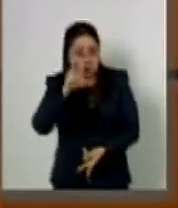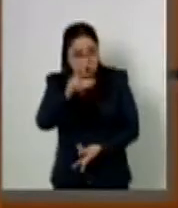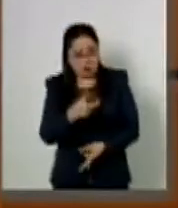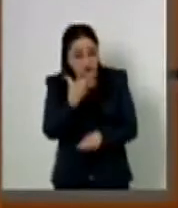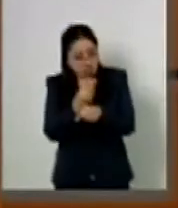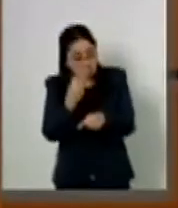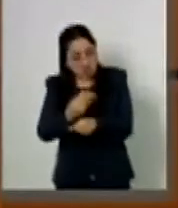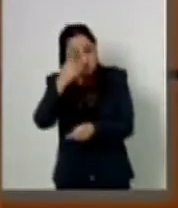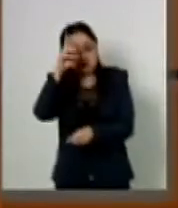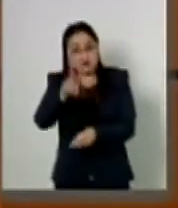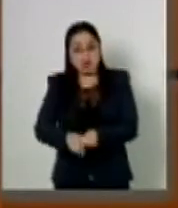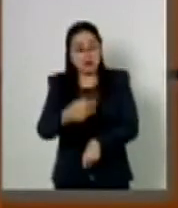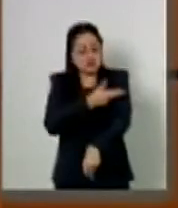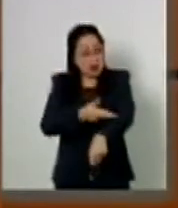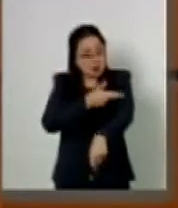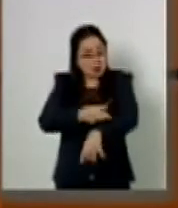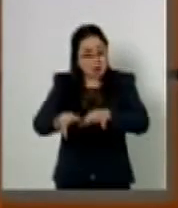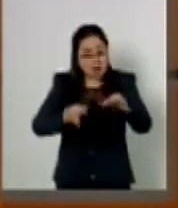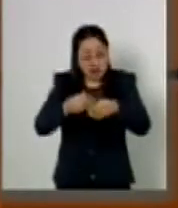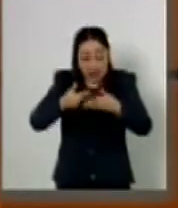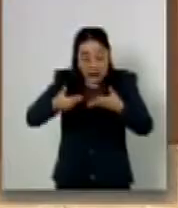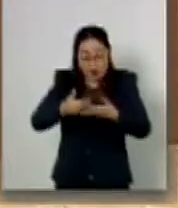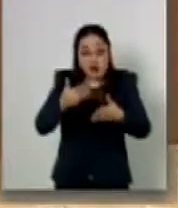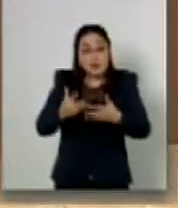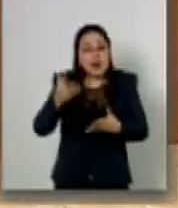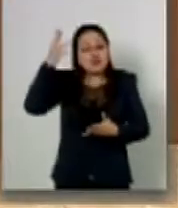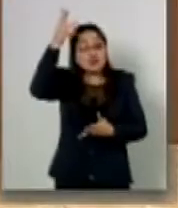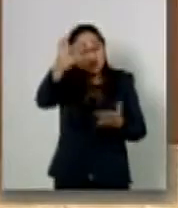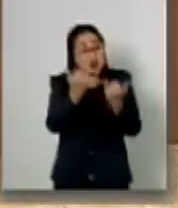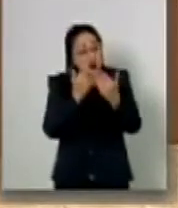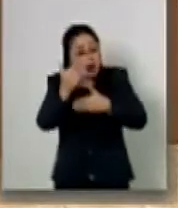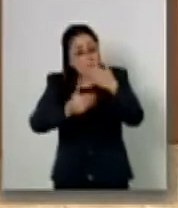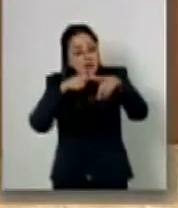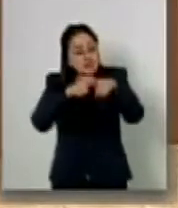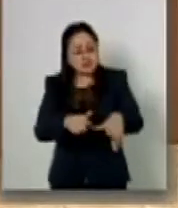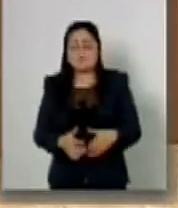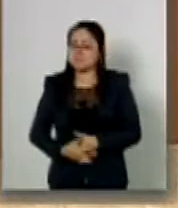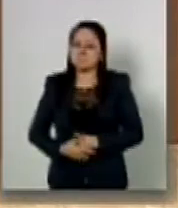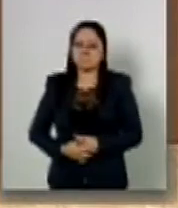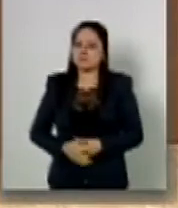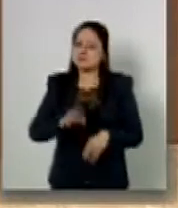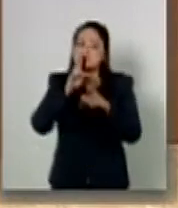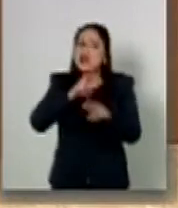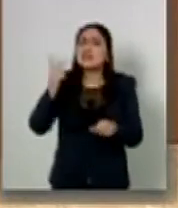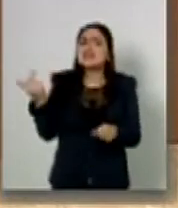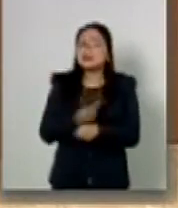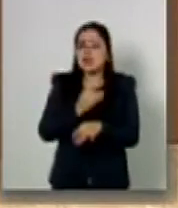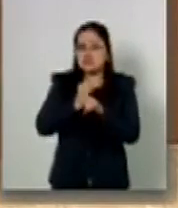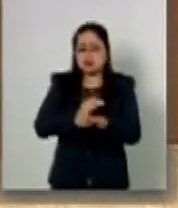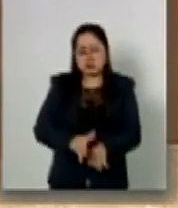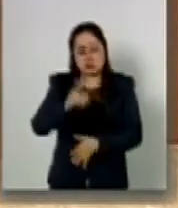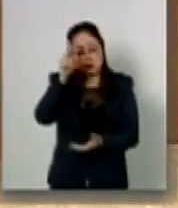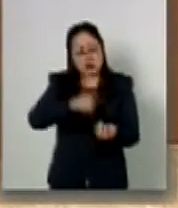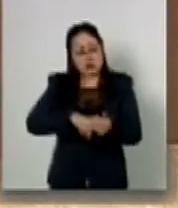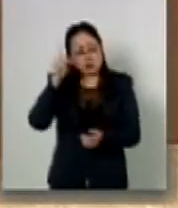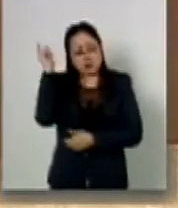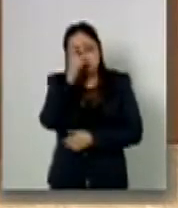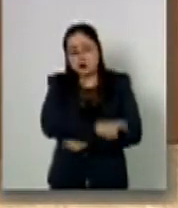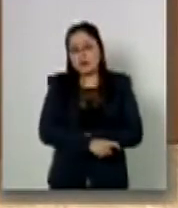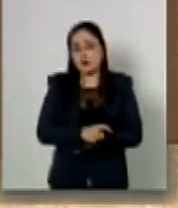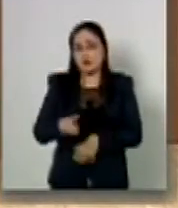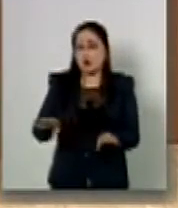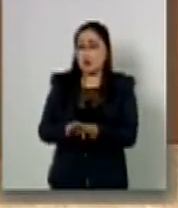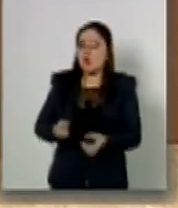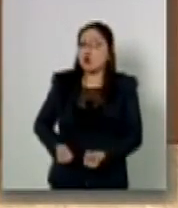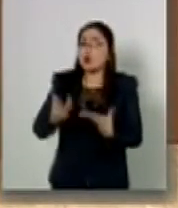solución efectiva y de largo plazo. Los resultados han ocasionado datos preocupantes sobre el aumento en la tasa